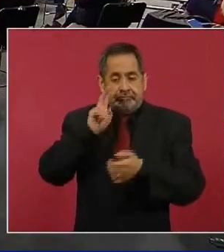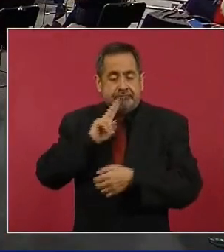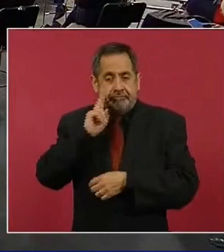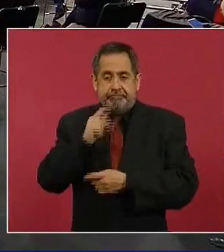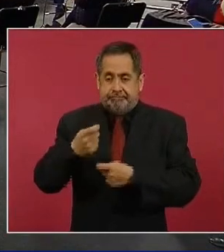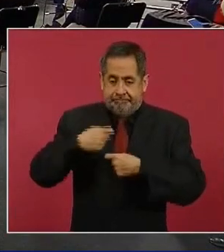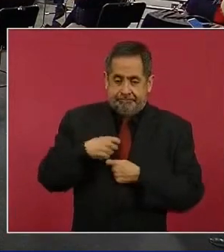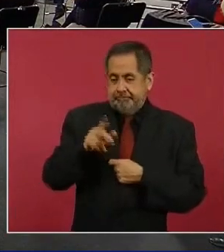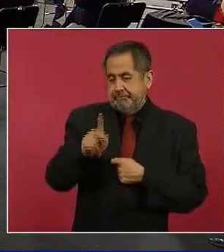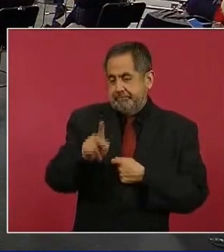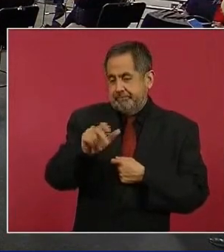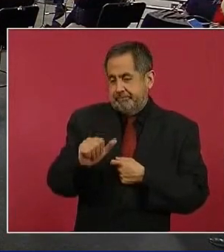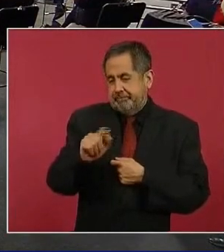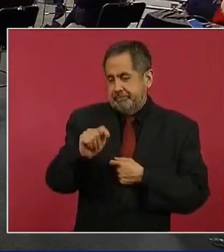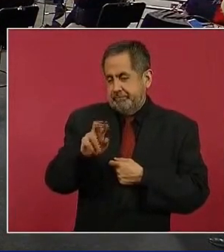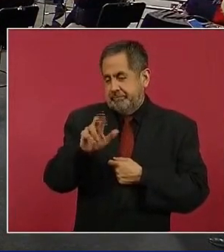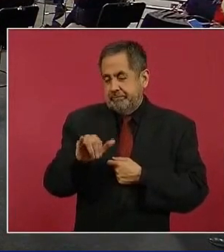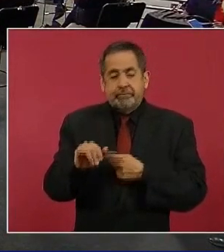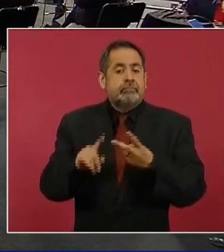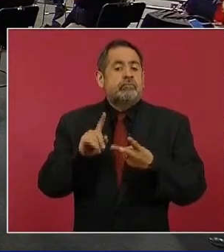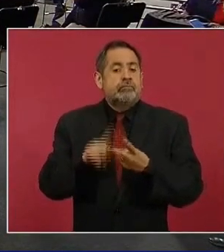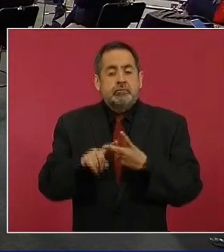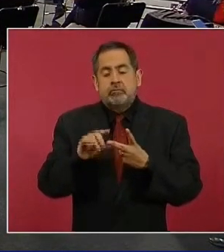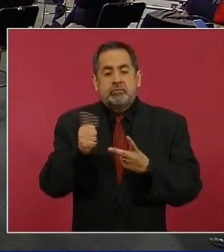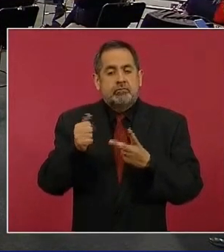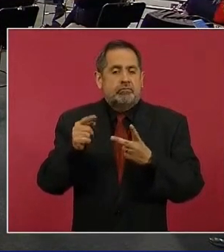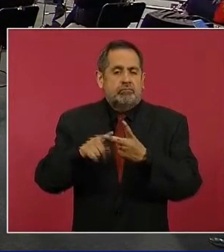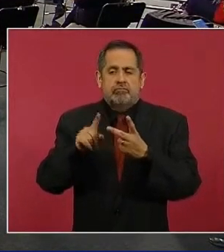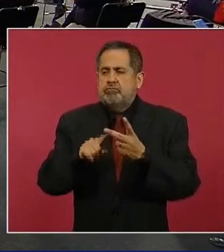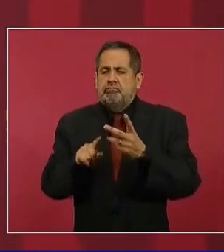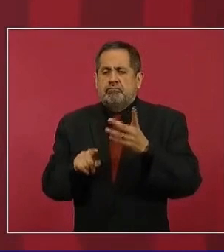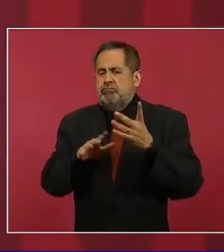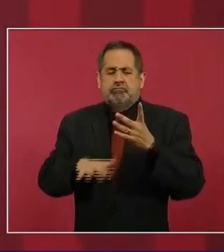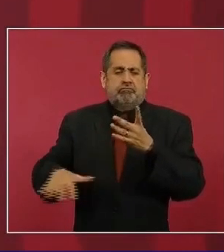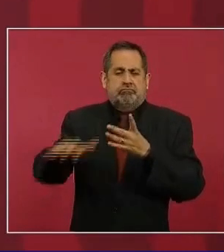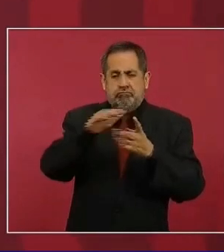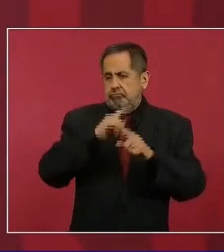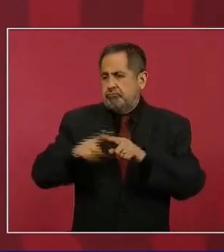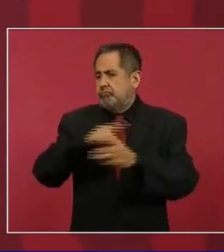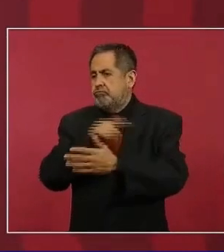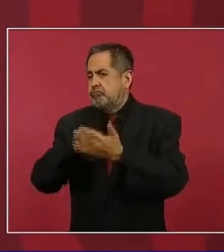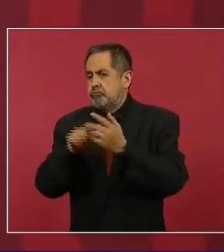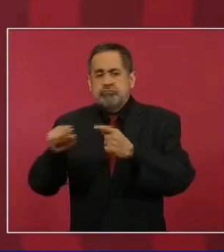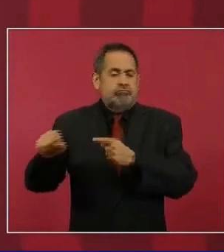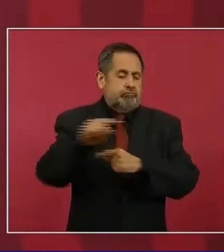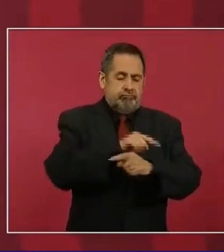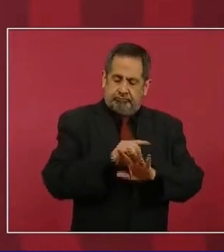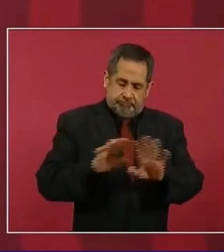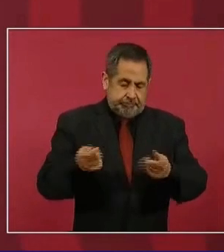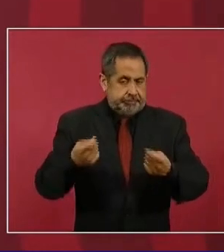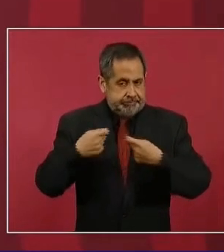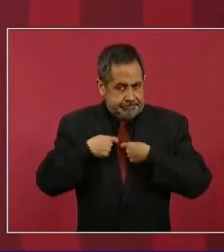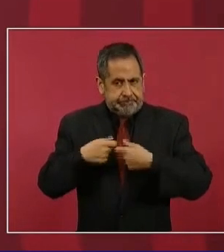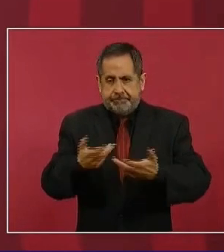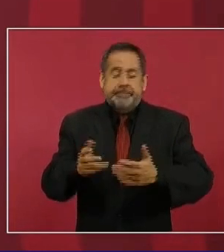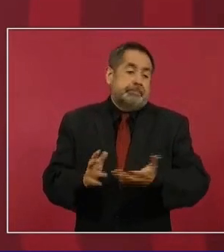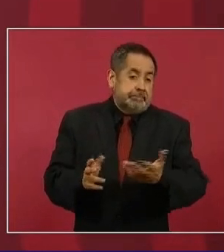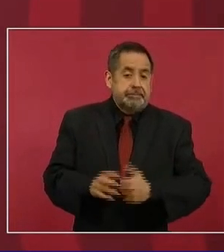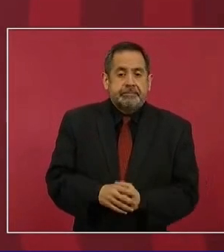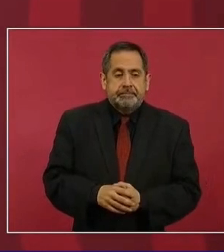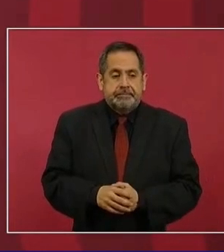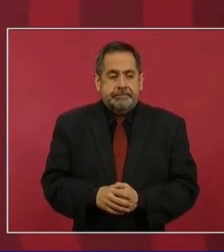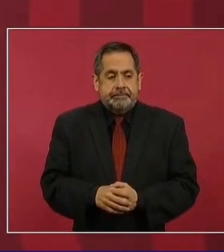Patria o bien la vacuna que se esté usando convencionalmente en los centros de vacunación. Y